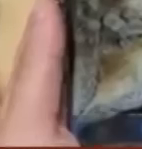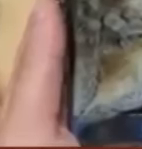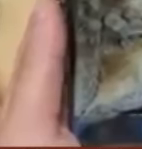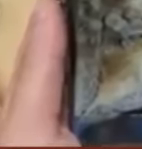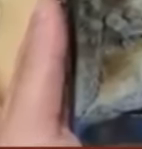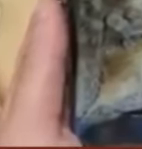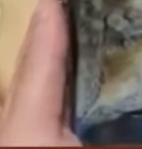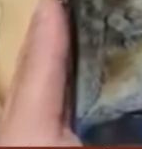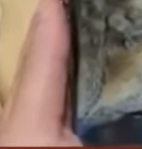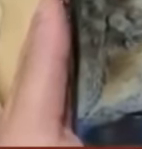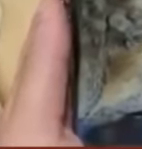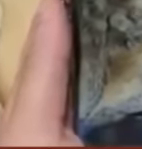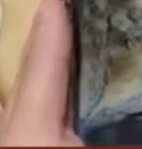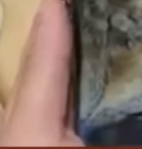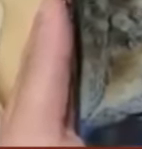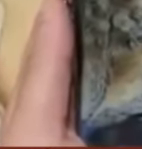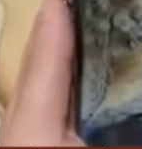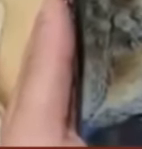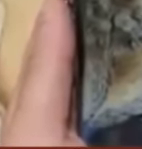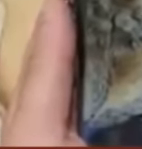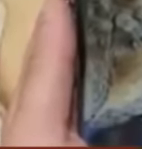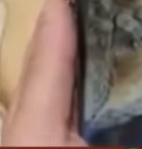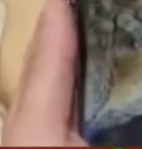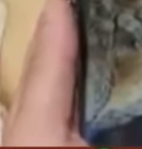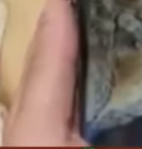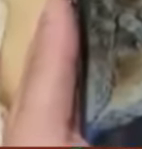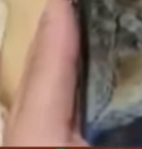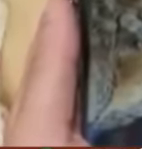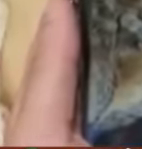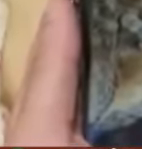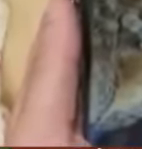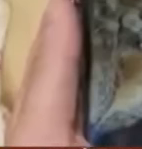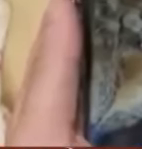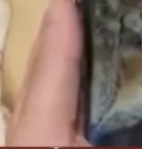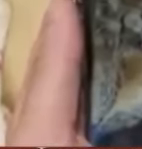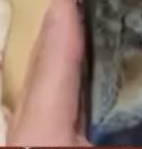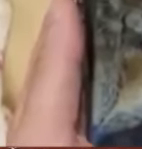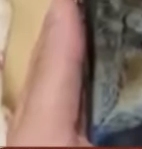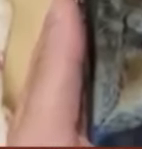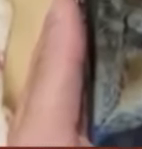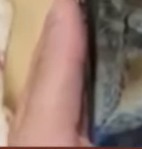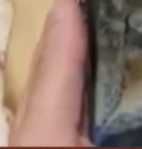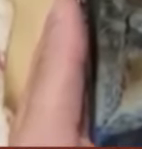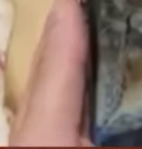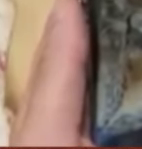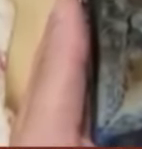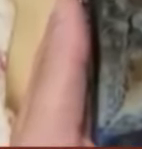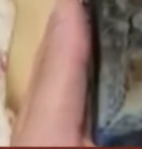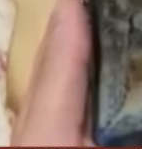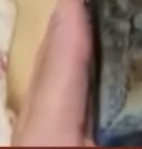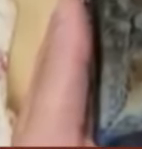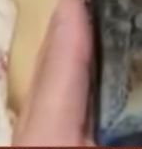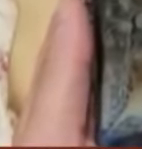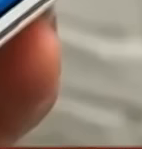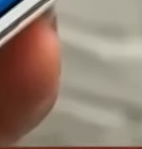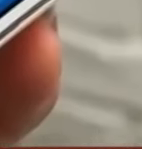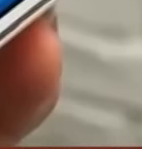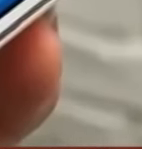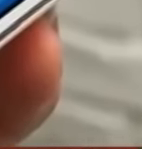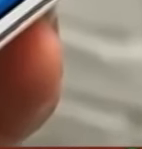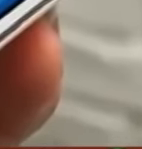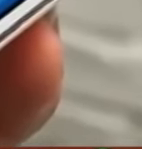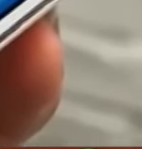comenzar una ardua labor de análisis De los aparatos que han sido distribuidos alrededor del mundo Y es que se dio a conocer que varios teléfonos han